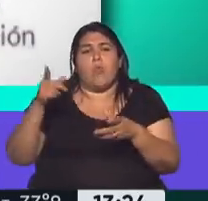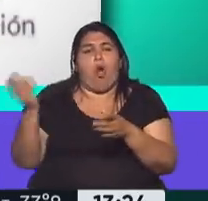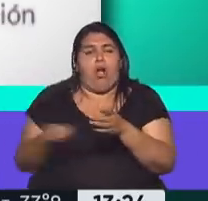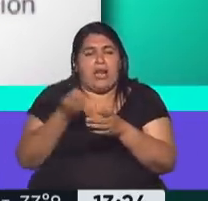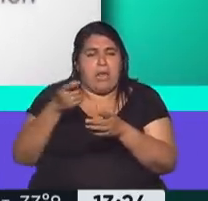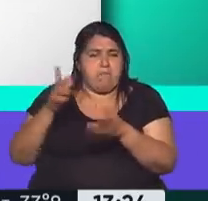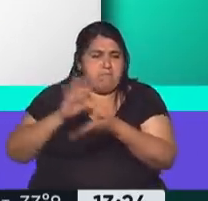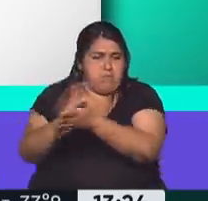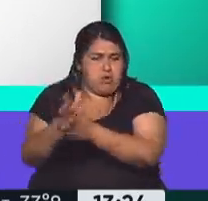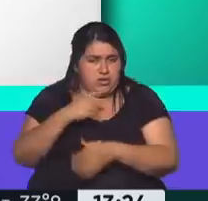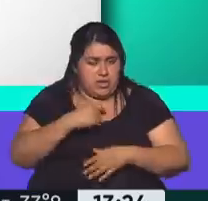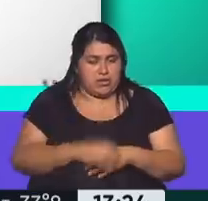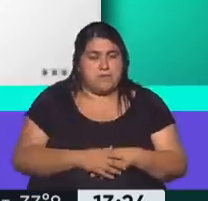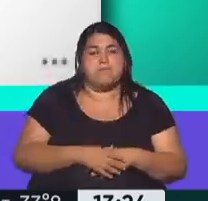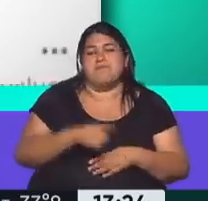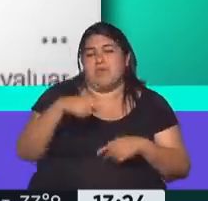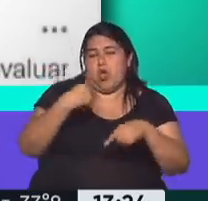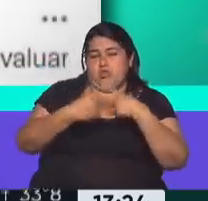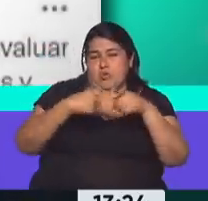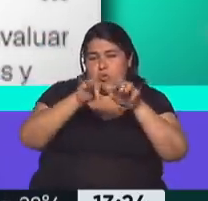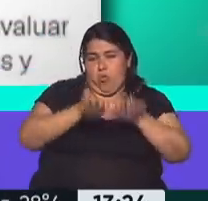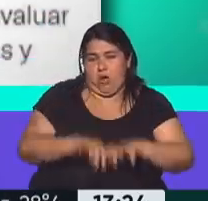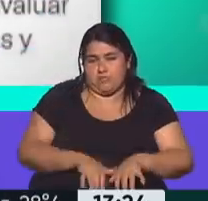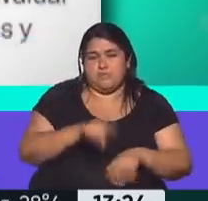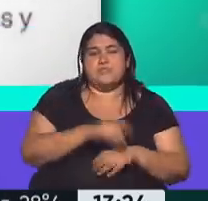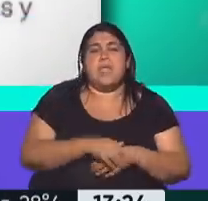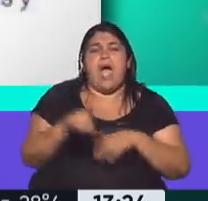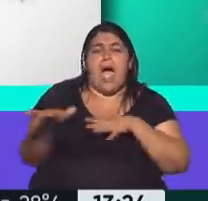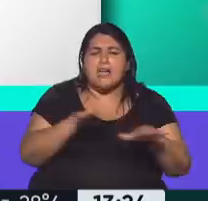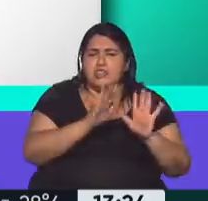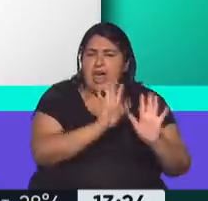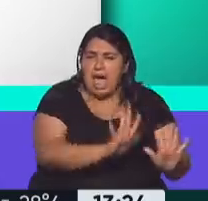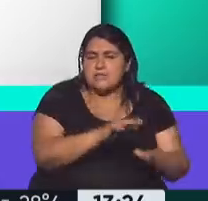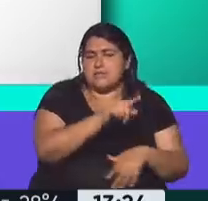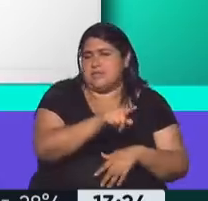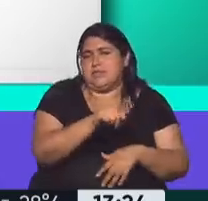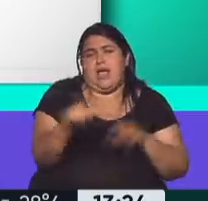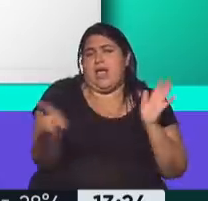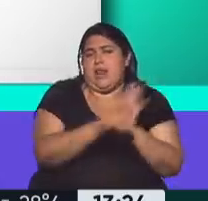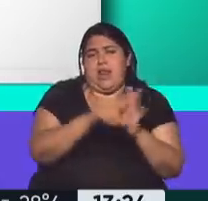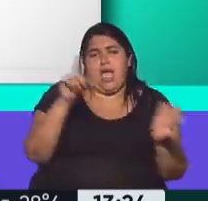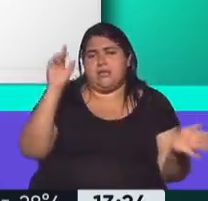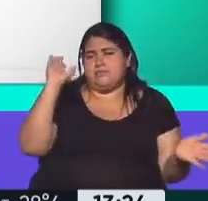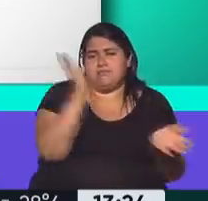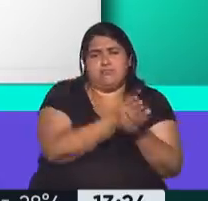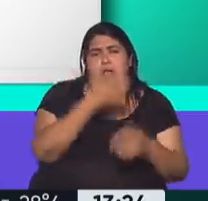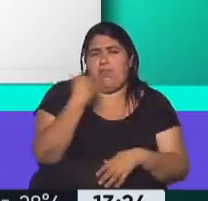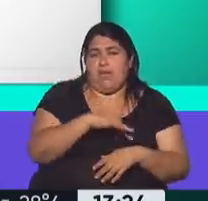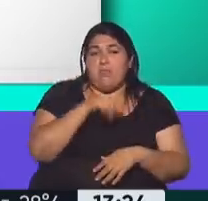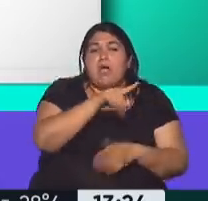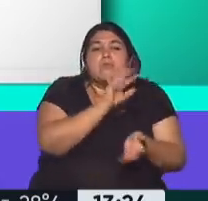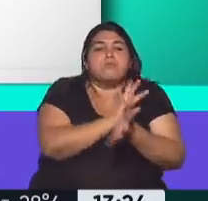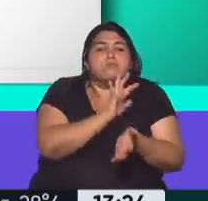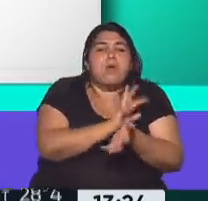ministro de Justicia de la Provincia de Buenos Aires, de Julio Alack. Acciones como estas están severamente espenadas por la ley, violan el